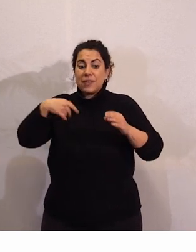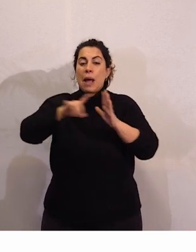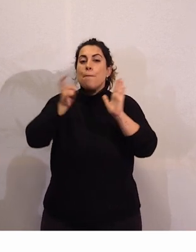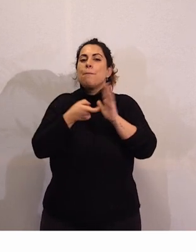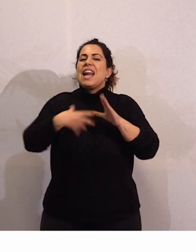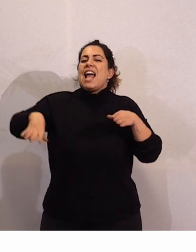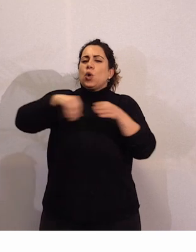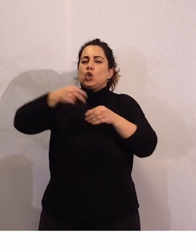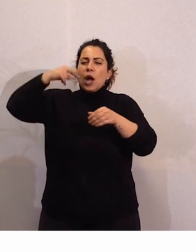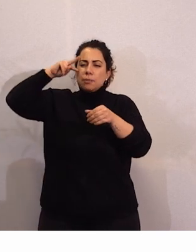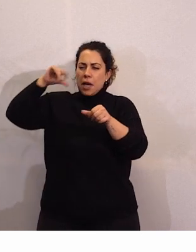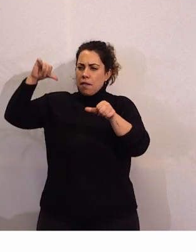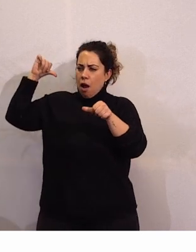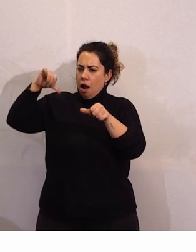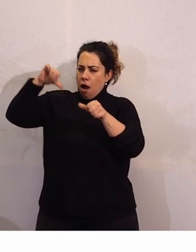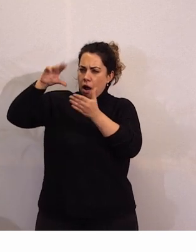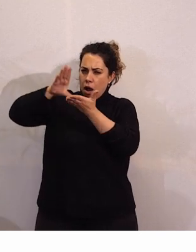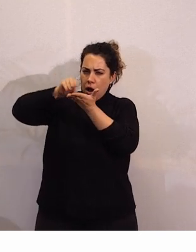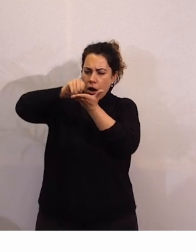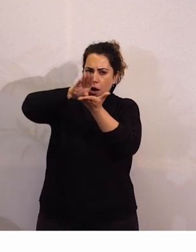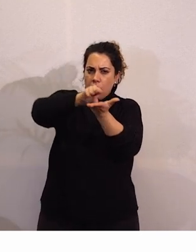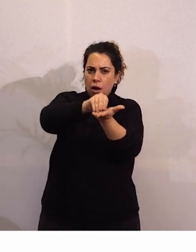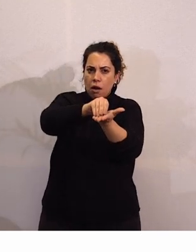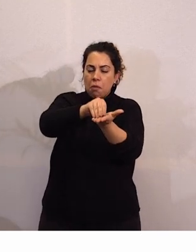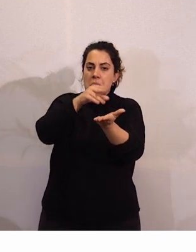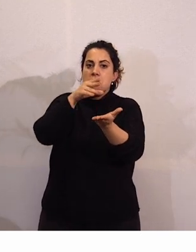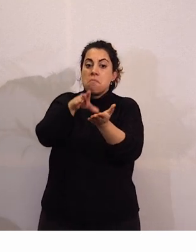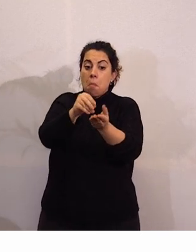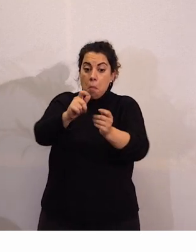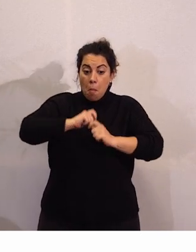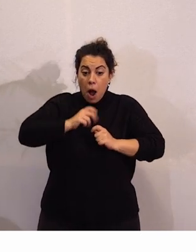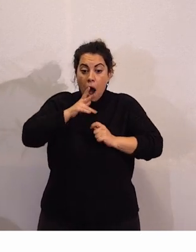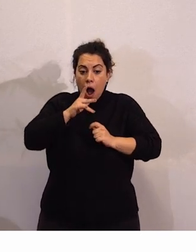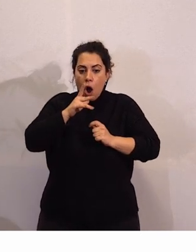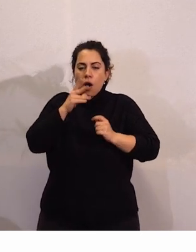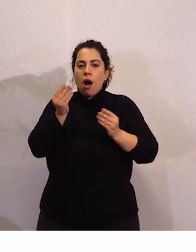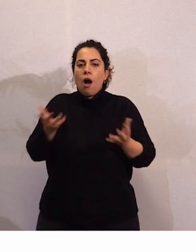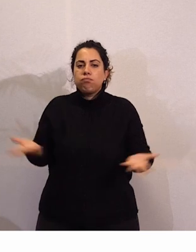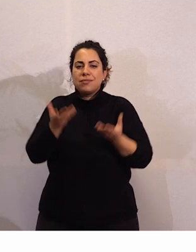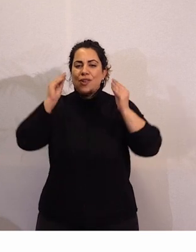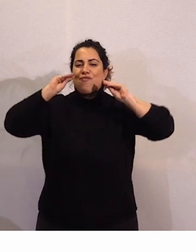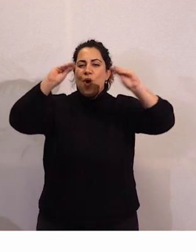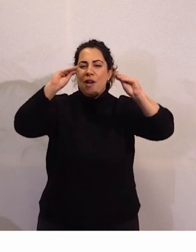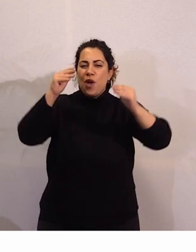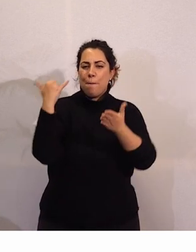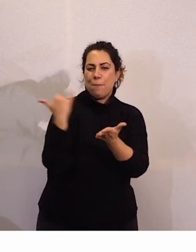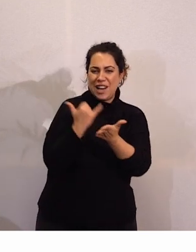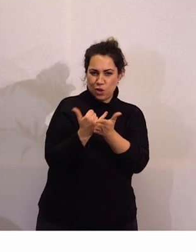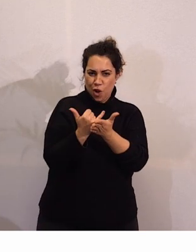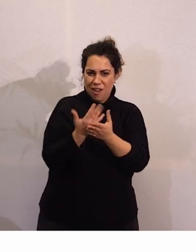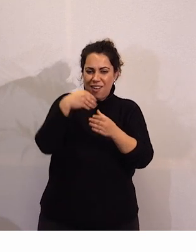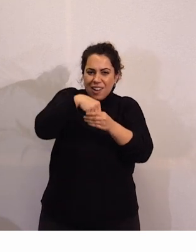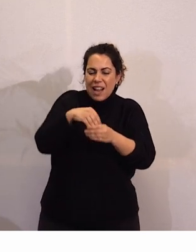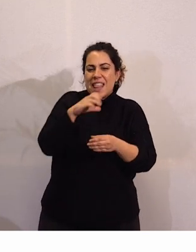inclusión con esta figura pues ahora estamos haciendo una formación piloto a través del CEACO para